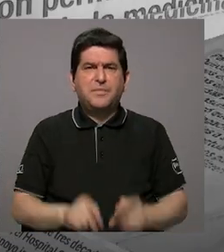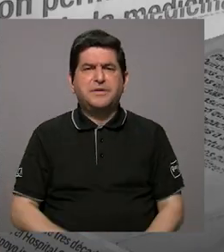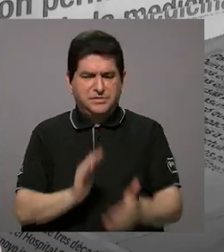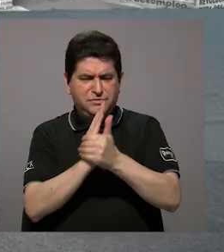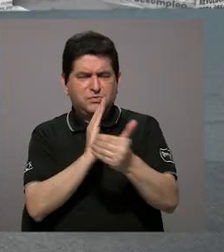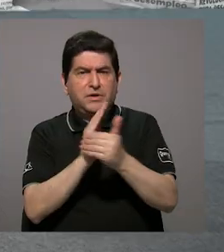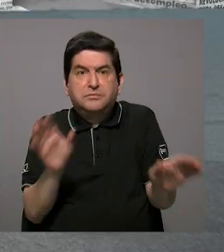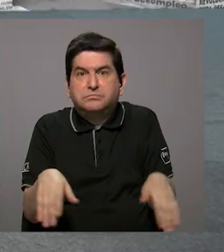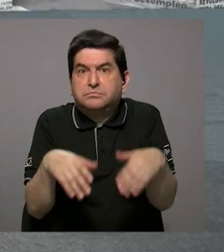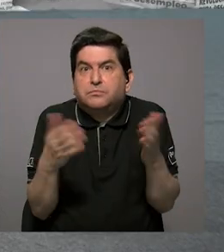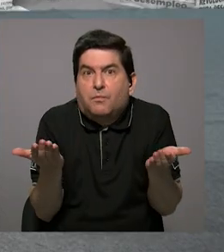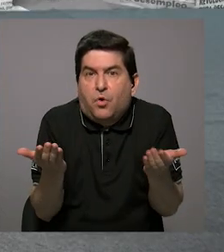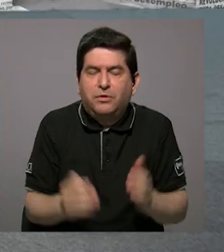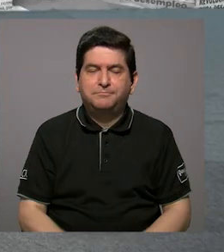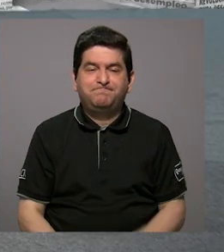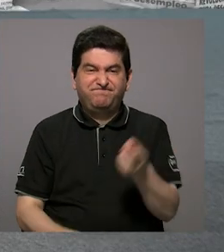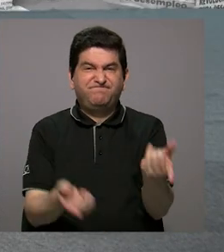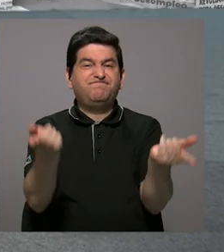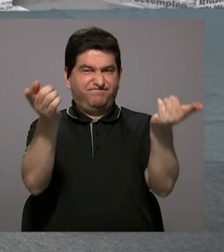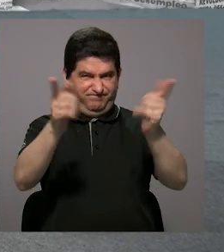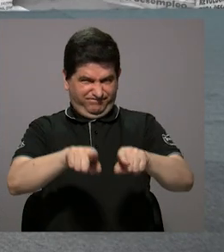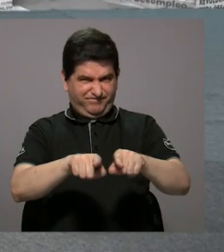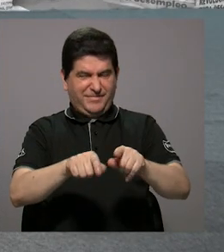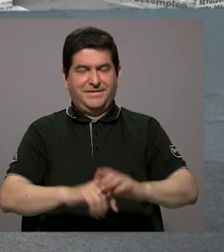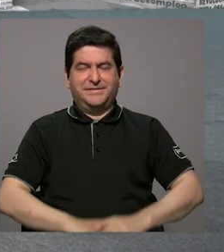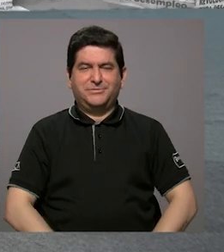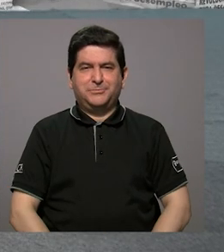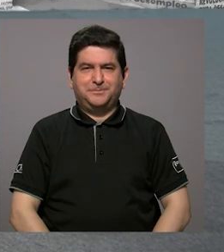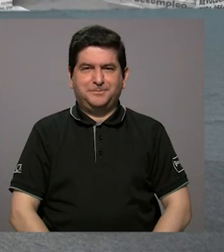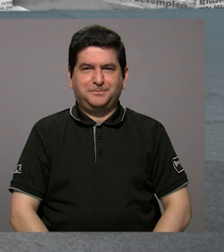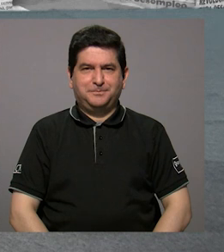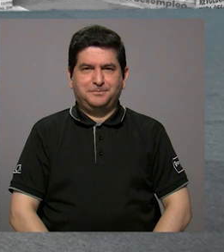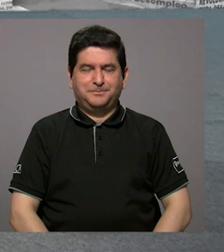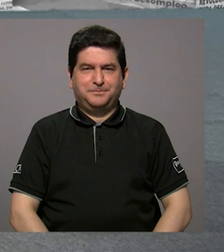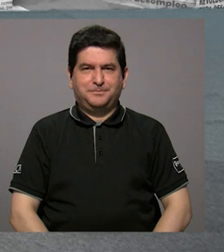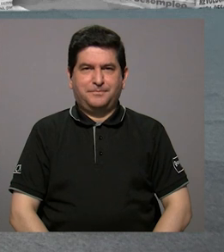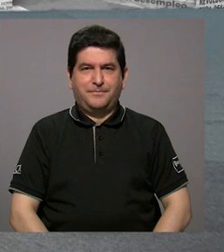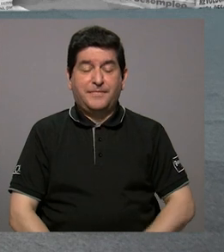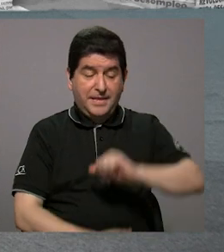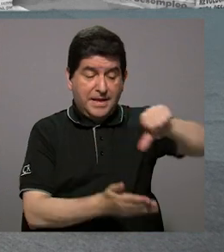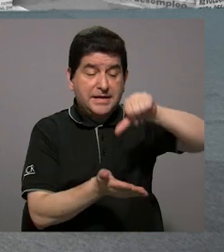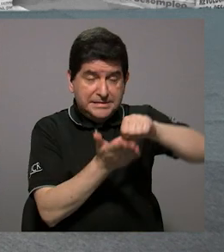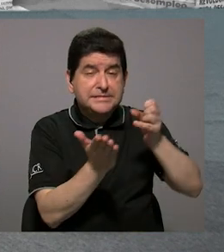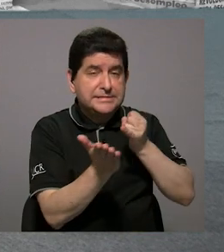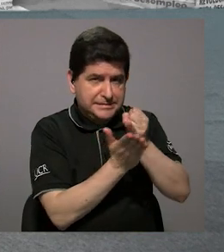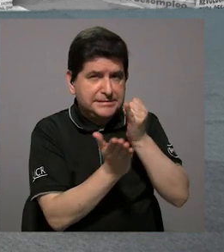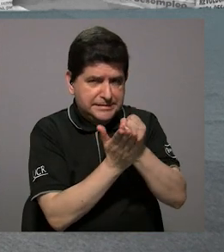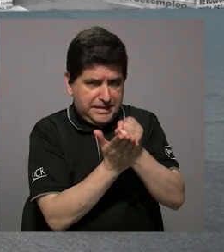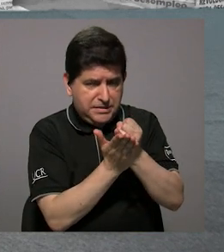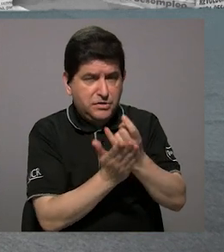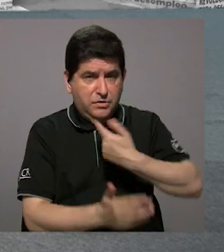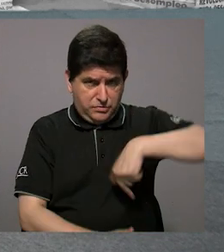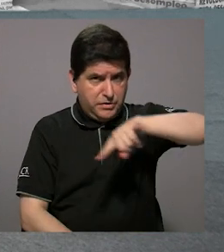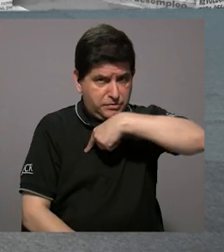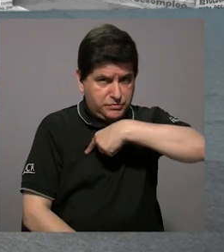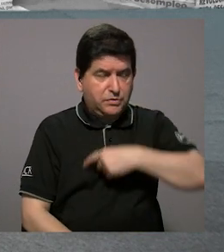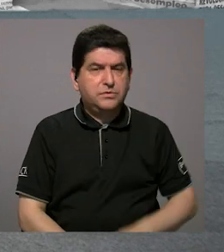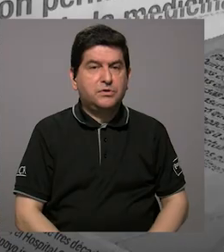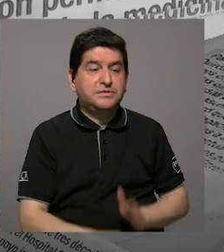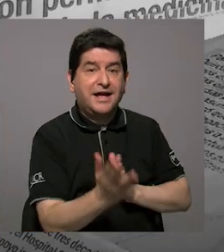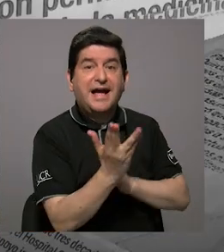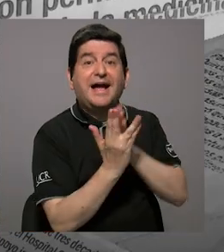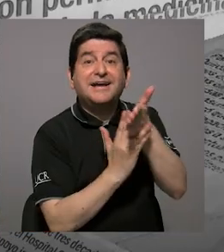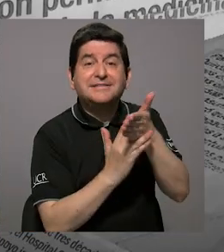humano? Sí, efectivamente, en este caso, como es un centro de investigación, tenemos